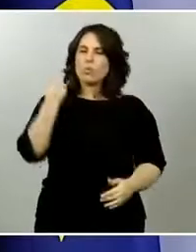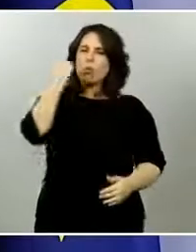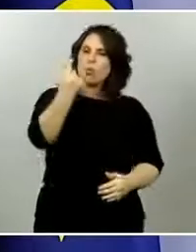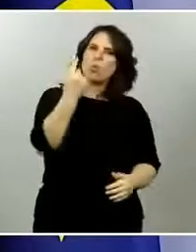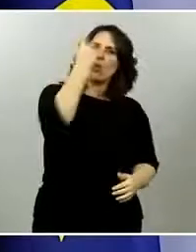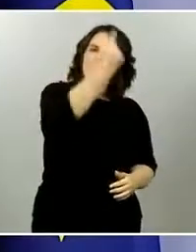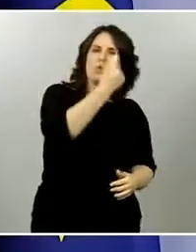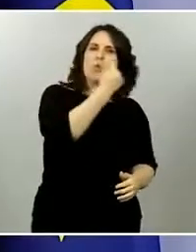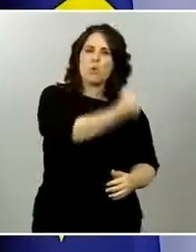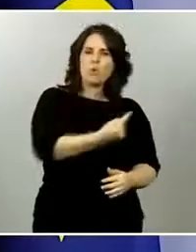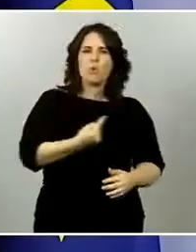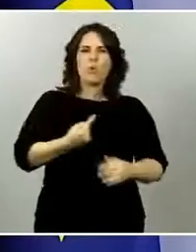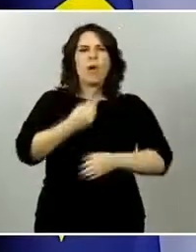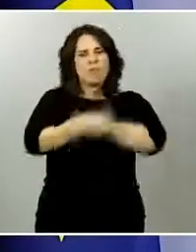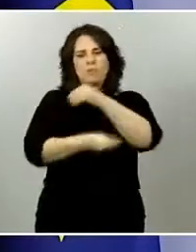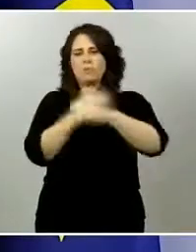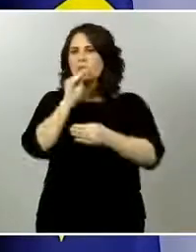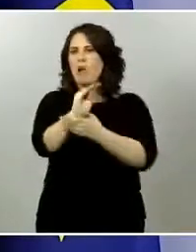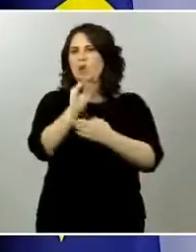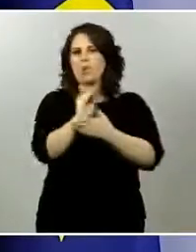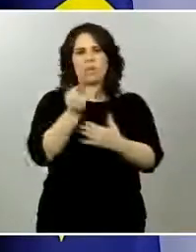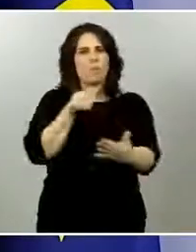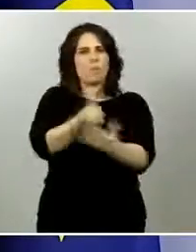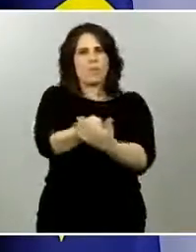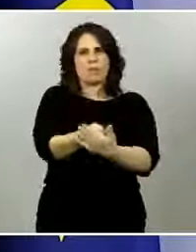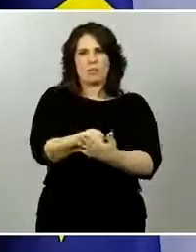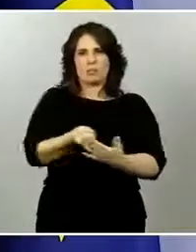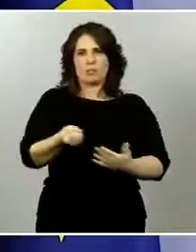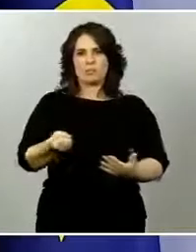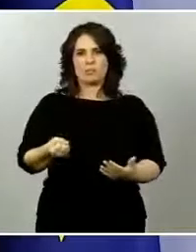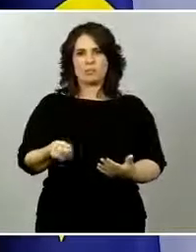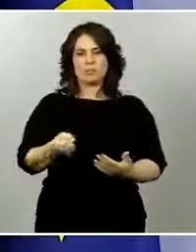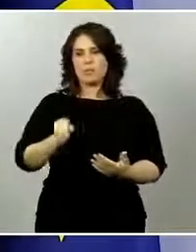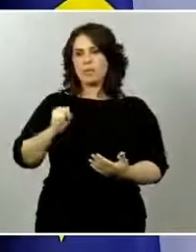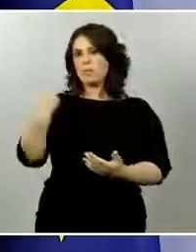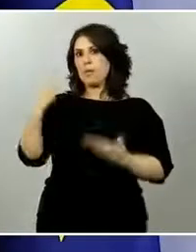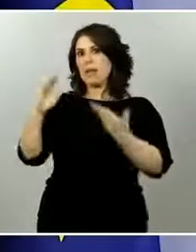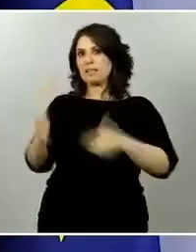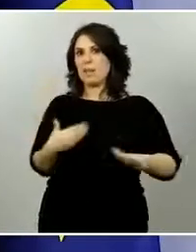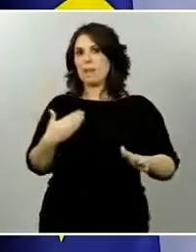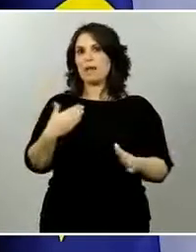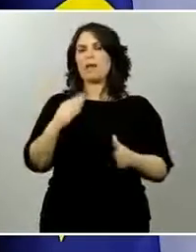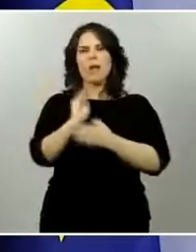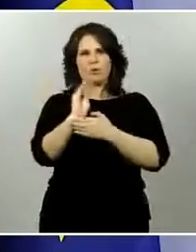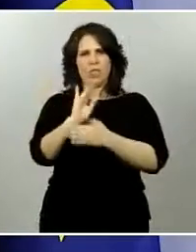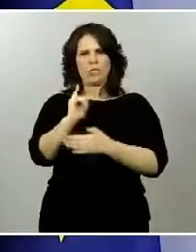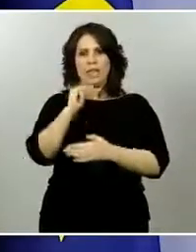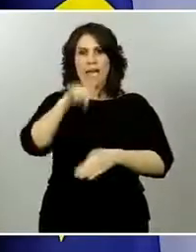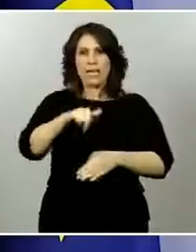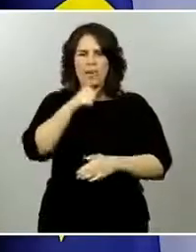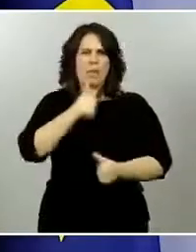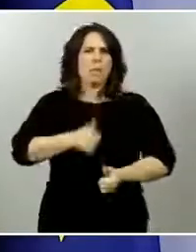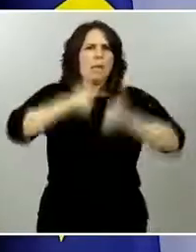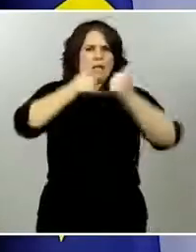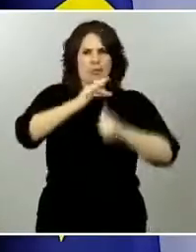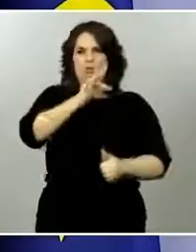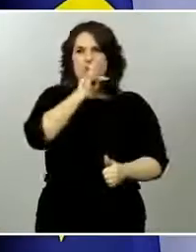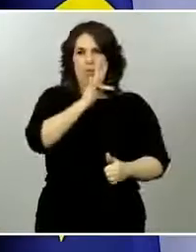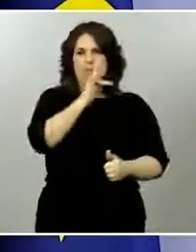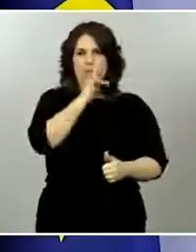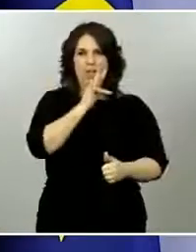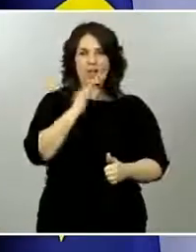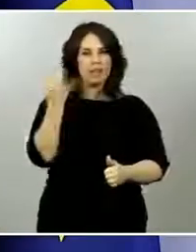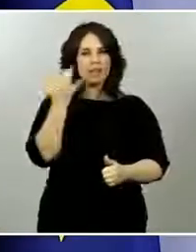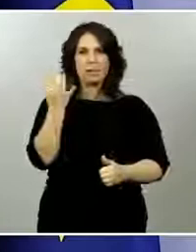seguir siempre el mismo procedimiento de decisión y lo vamos a hacer con mucha prudencia. Creo que la cautela tiene que